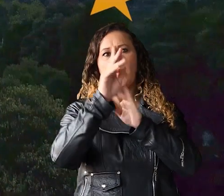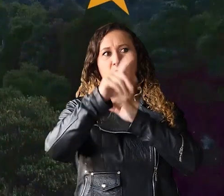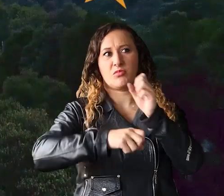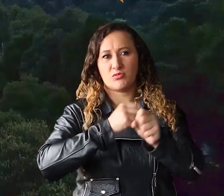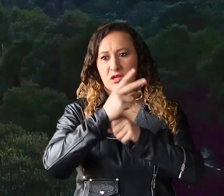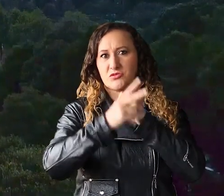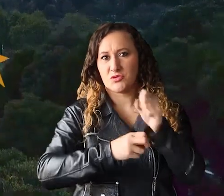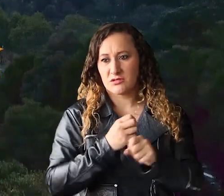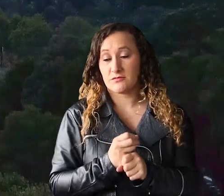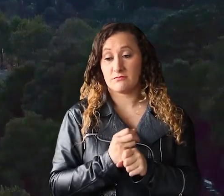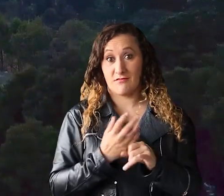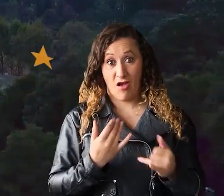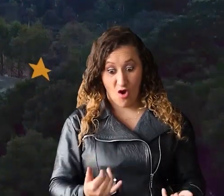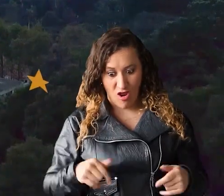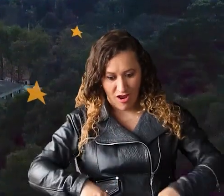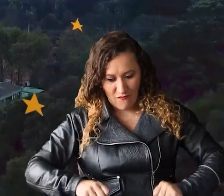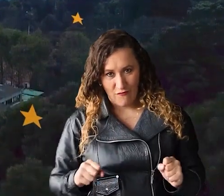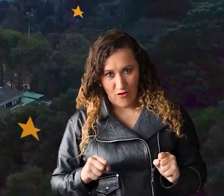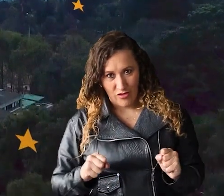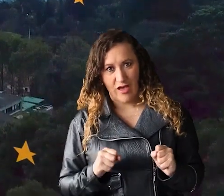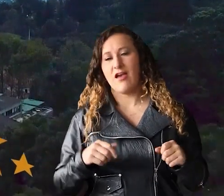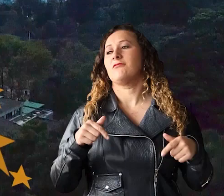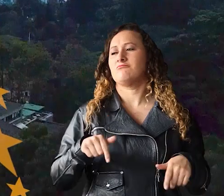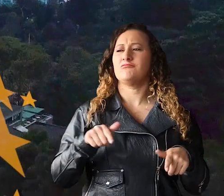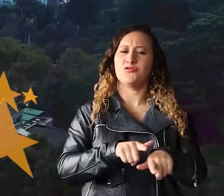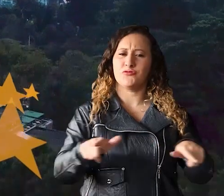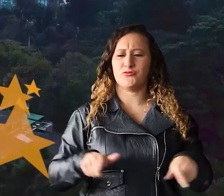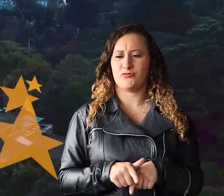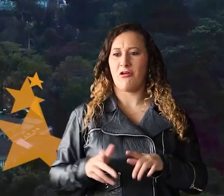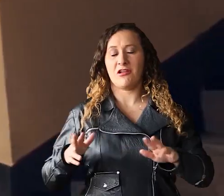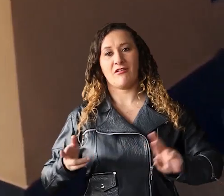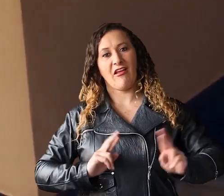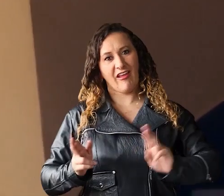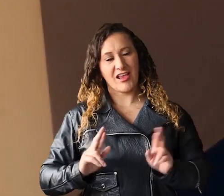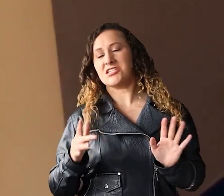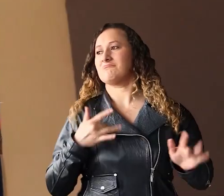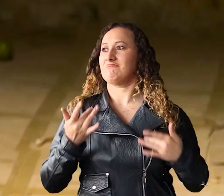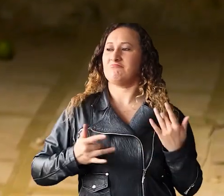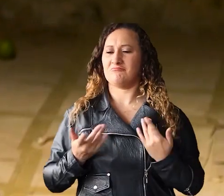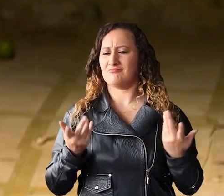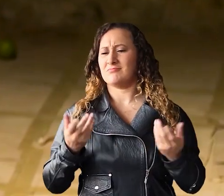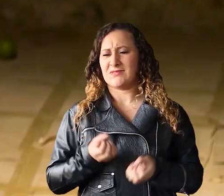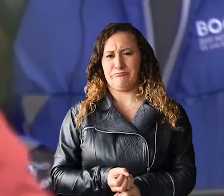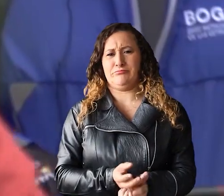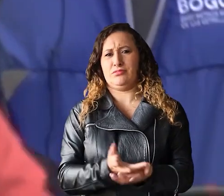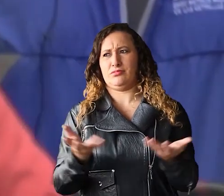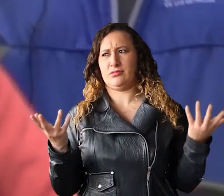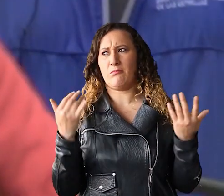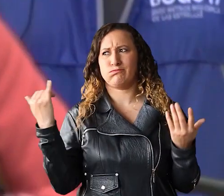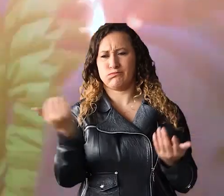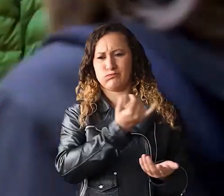Hoy Bogotá es un destino propicio para pasar vacaciones y recrearse alrededor de la diversidad de ofertas que